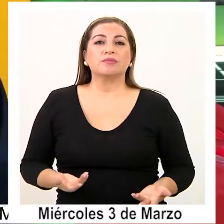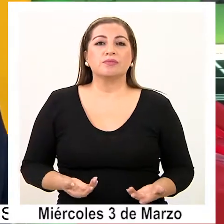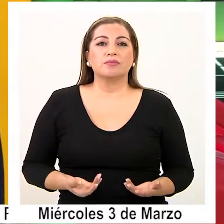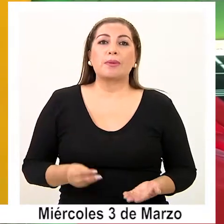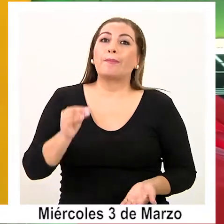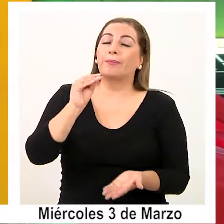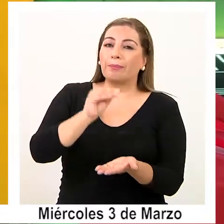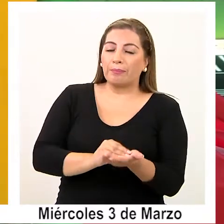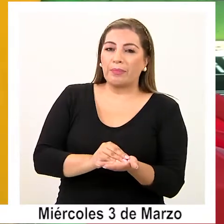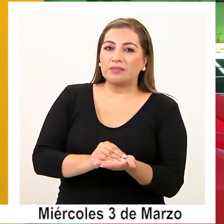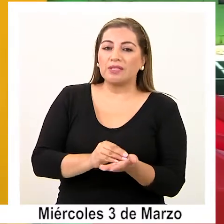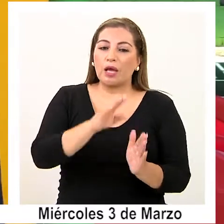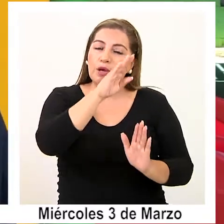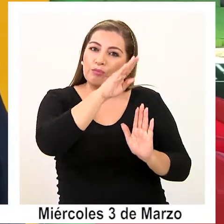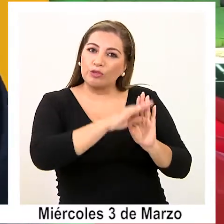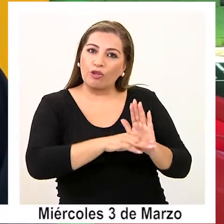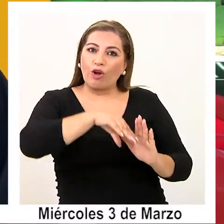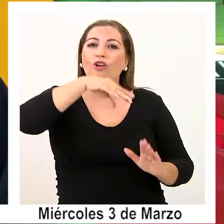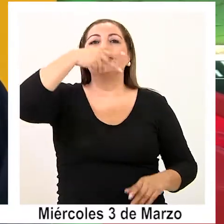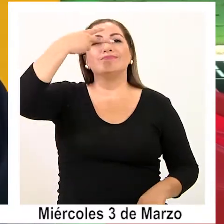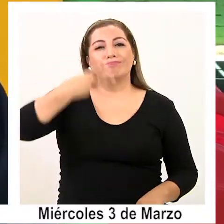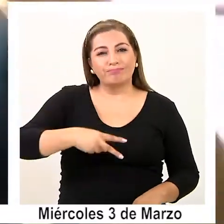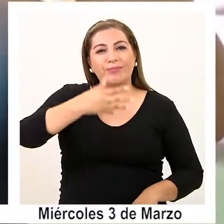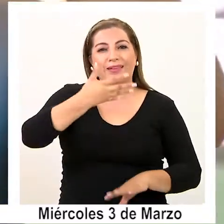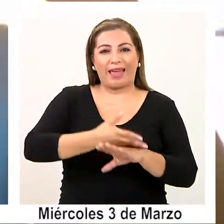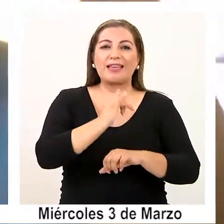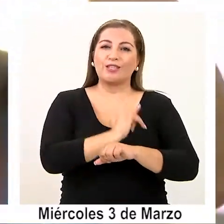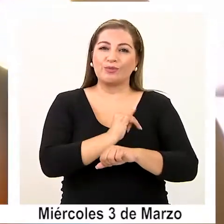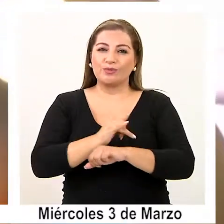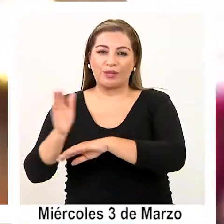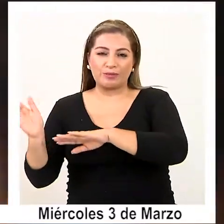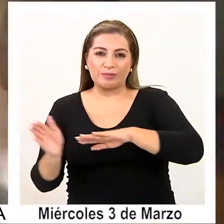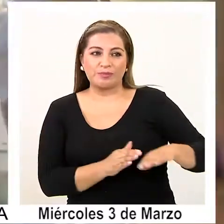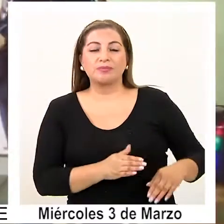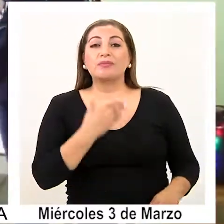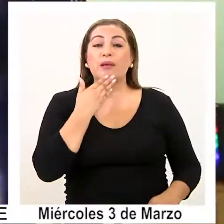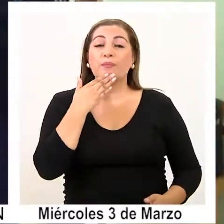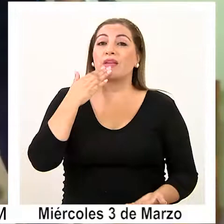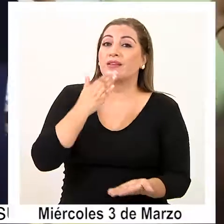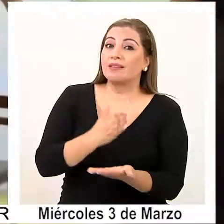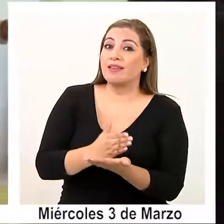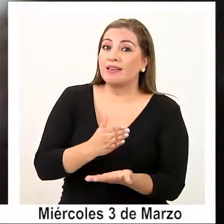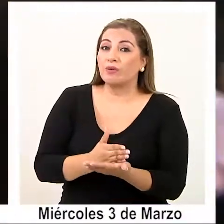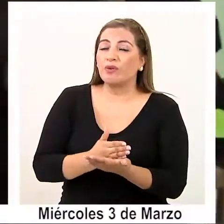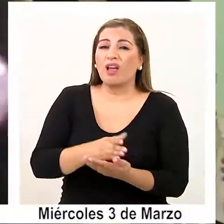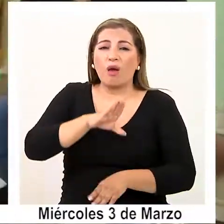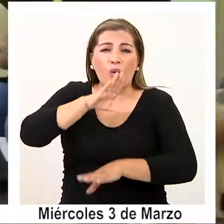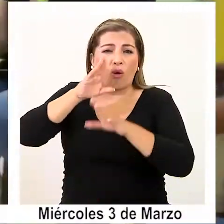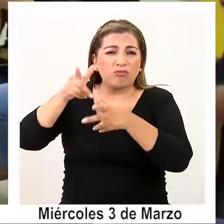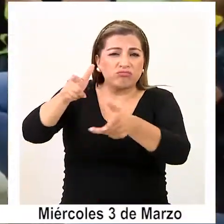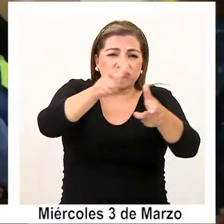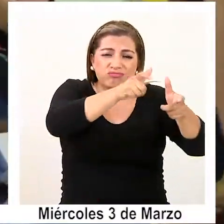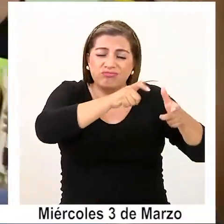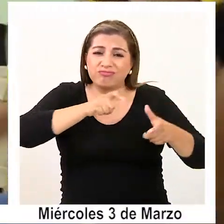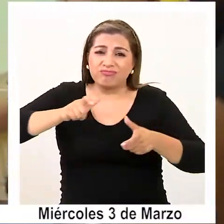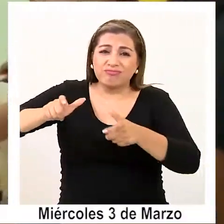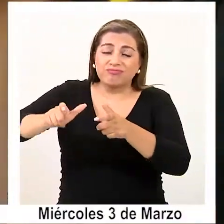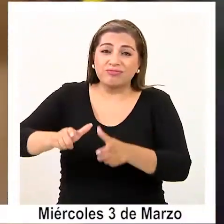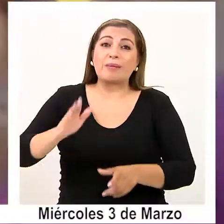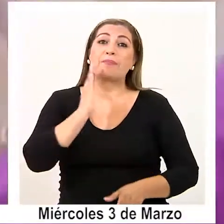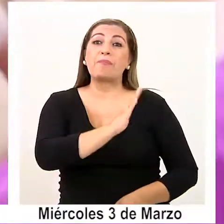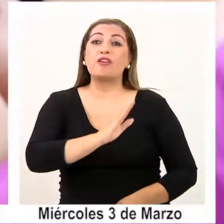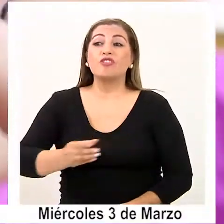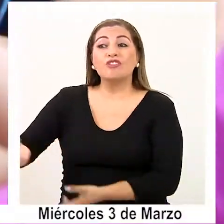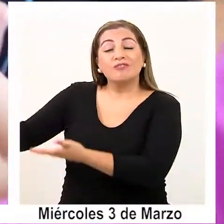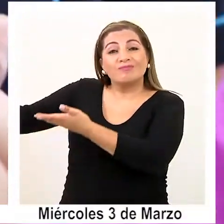sumando a nuestros protocolos propios institucionales. Además, los establecimientos fueron sanitizados completamente para recibir